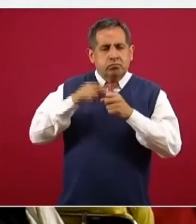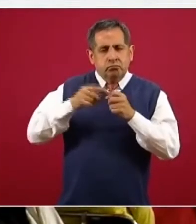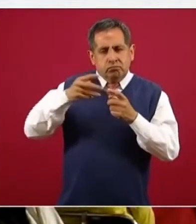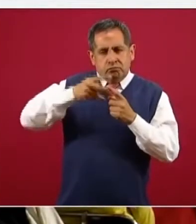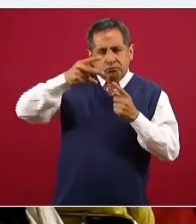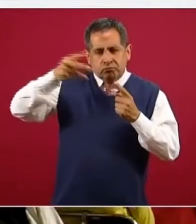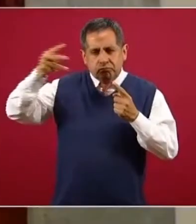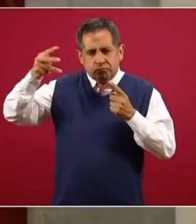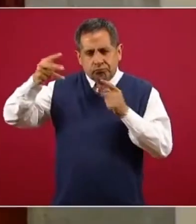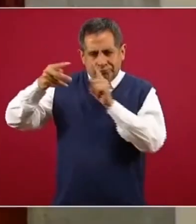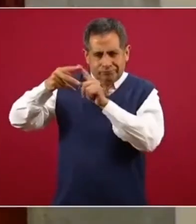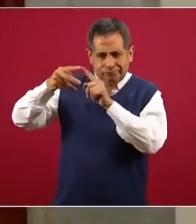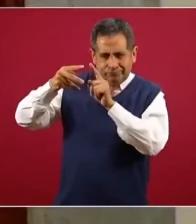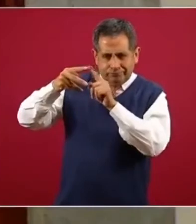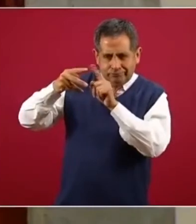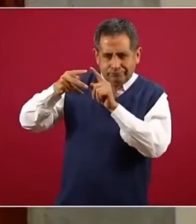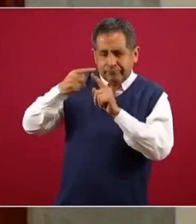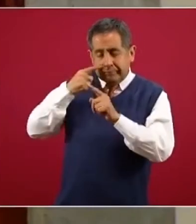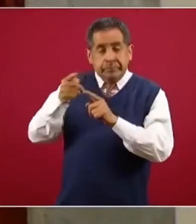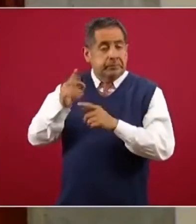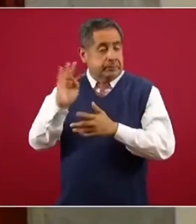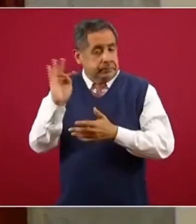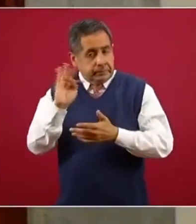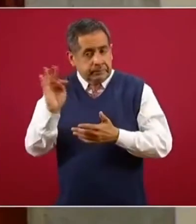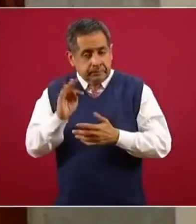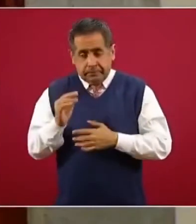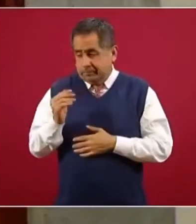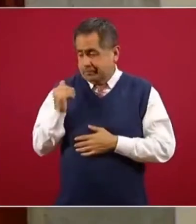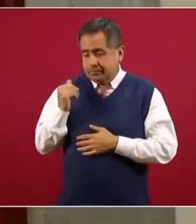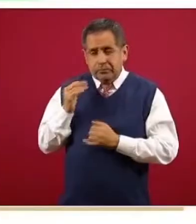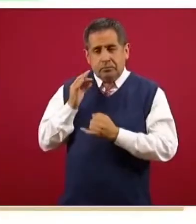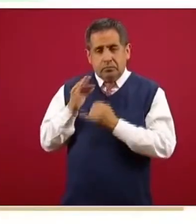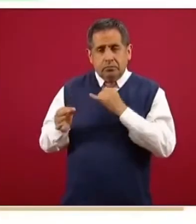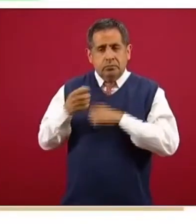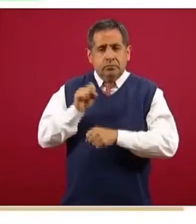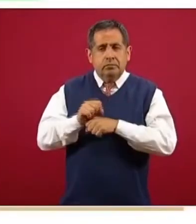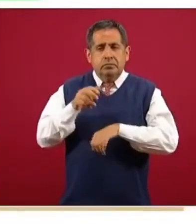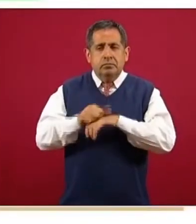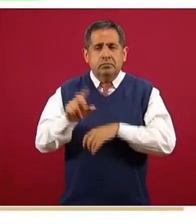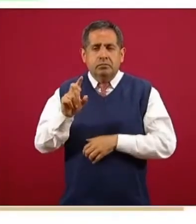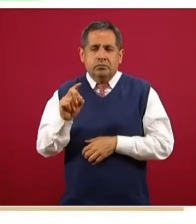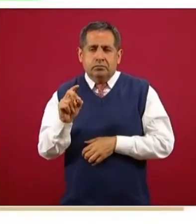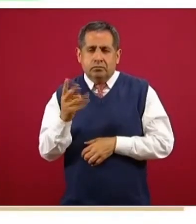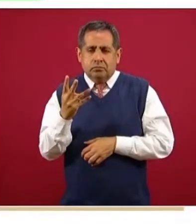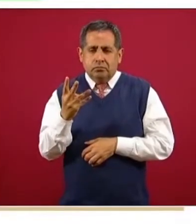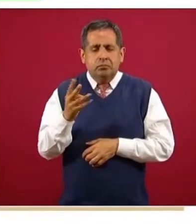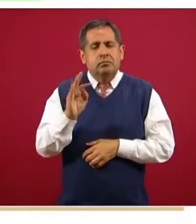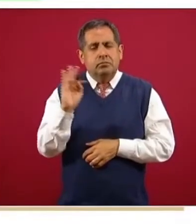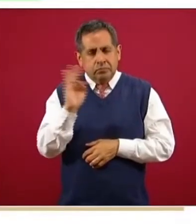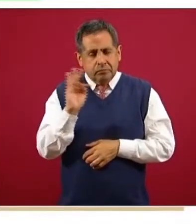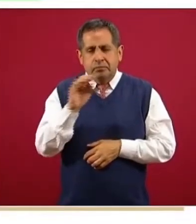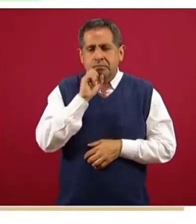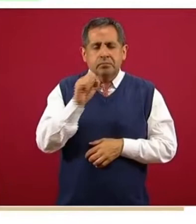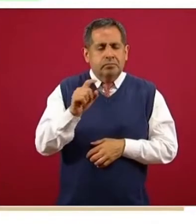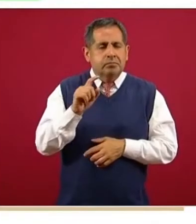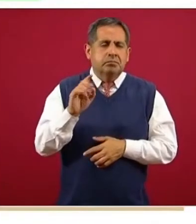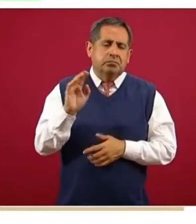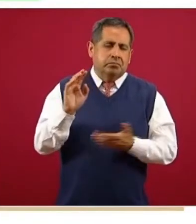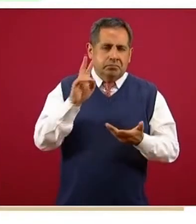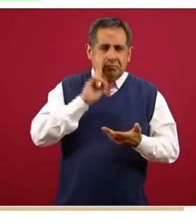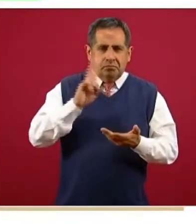posibilidad que esta última semana graficada, que es la 34, también pudiera terminar